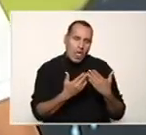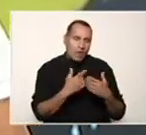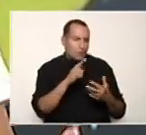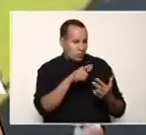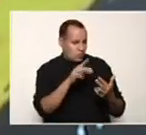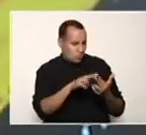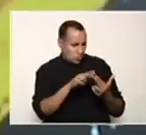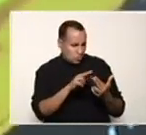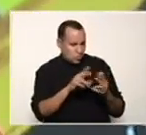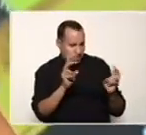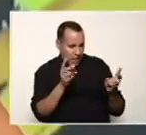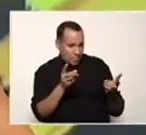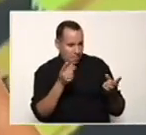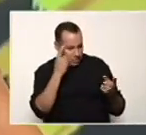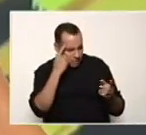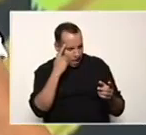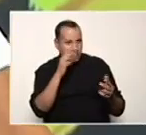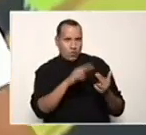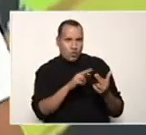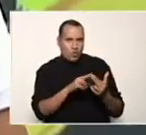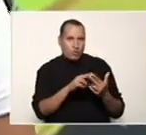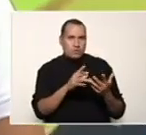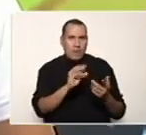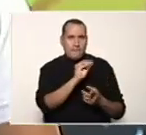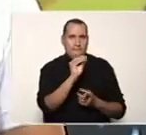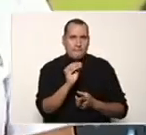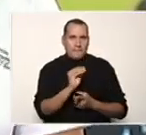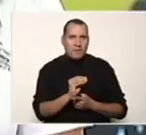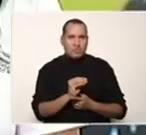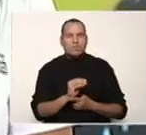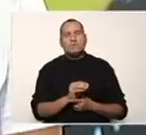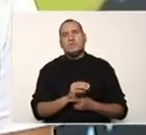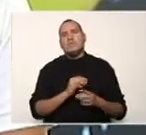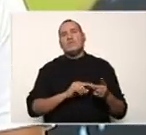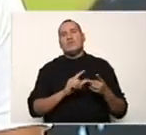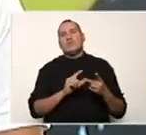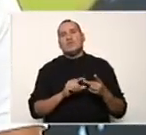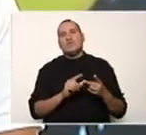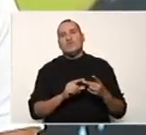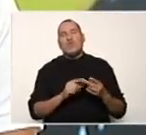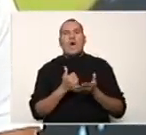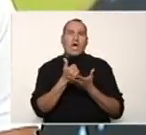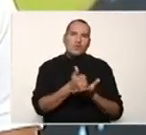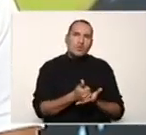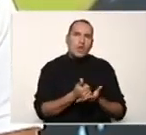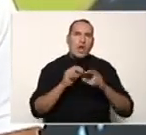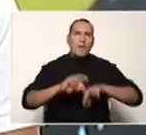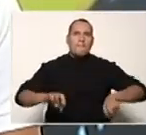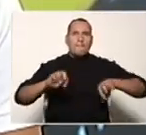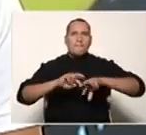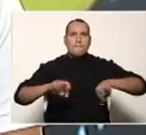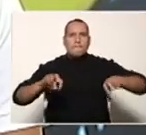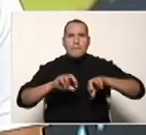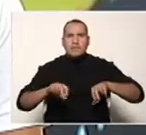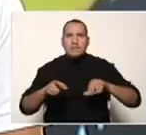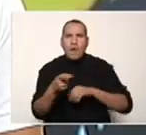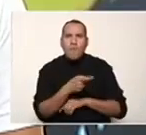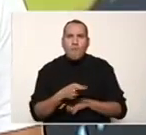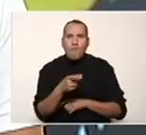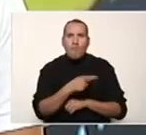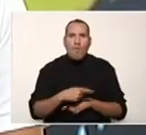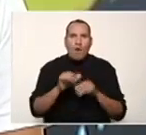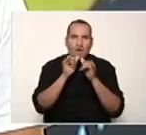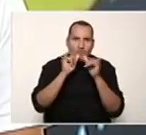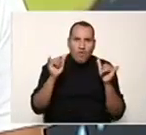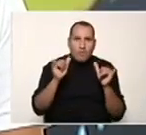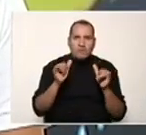relación al tema. Esto será de gran utilidad. Posteriormente, acompañarlo en esos procesos de investigación si es necesario para profundizar